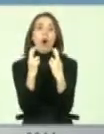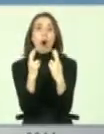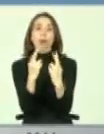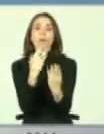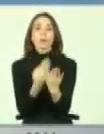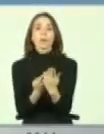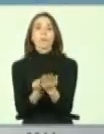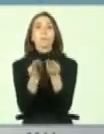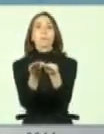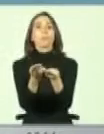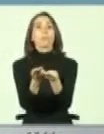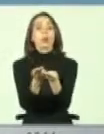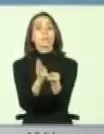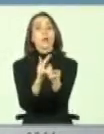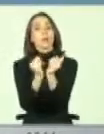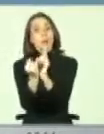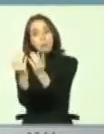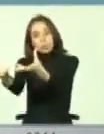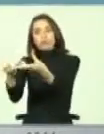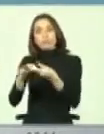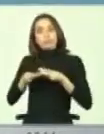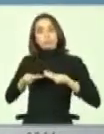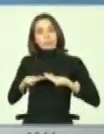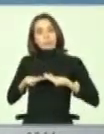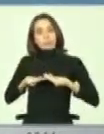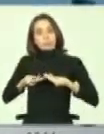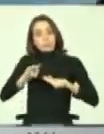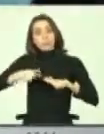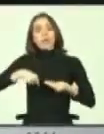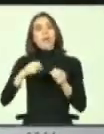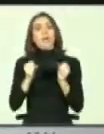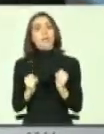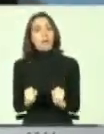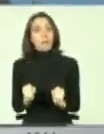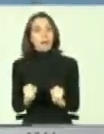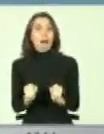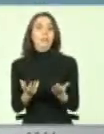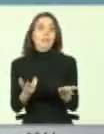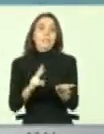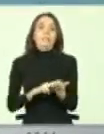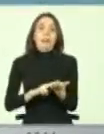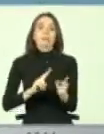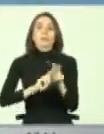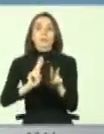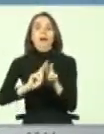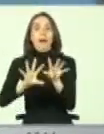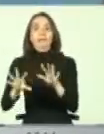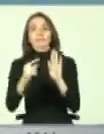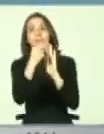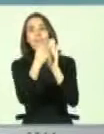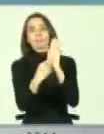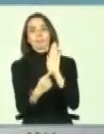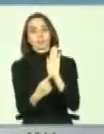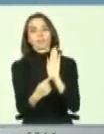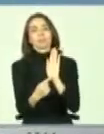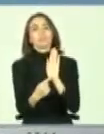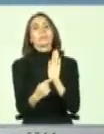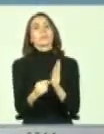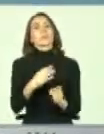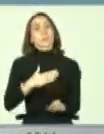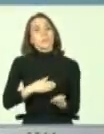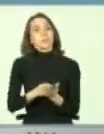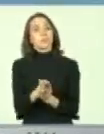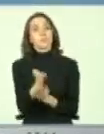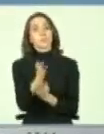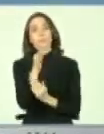propuestas que después podamos acoger y seamos capaces realmente de implementarlas. Pero también quiero partir